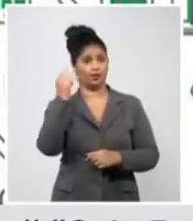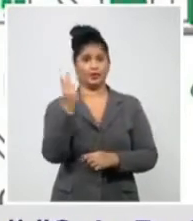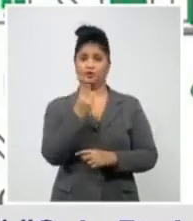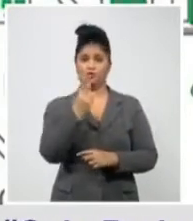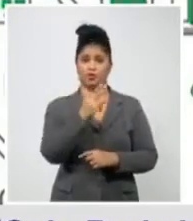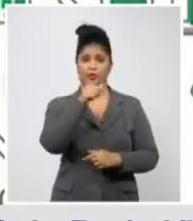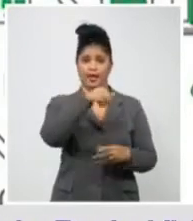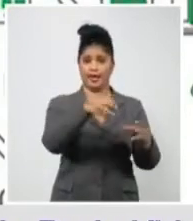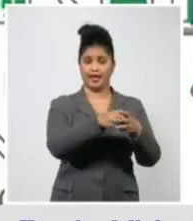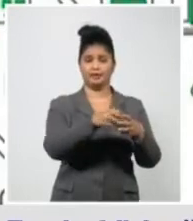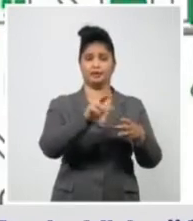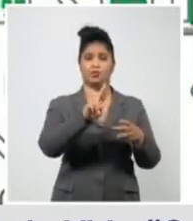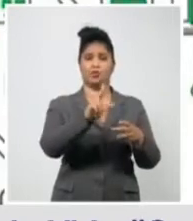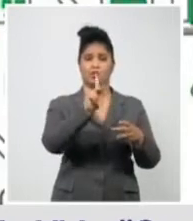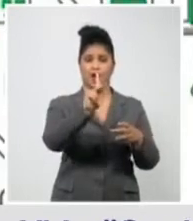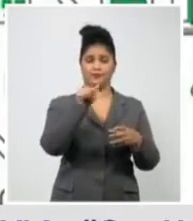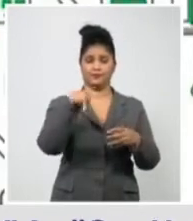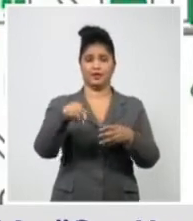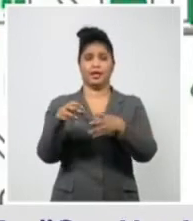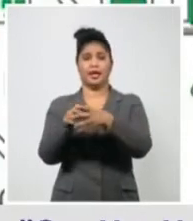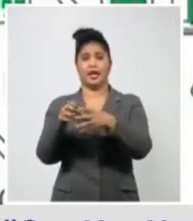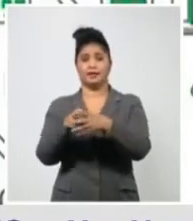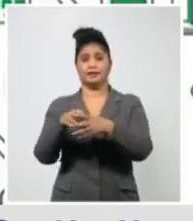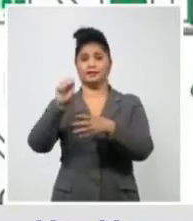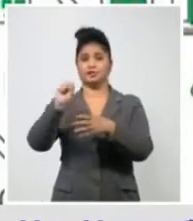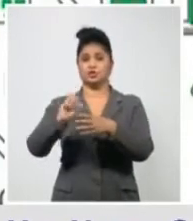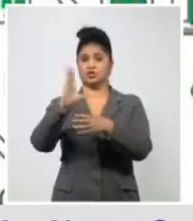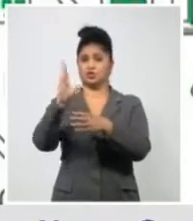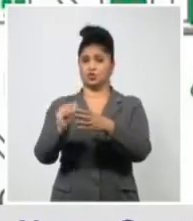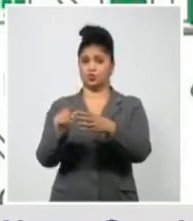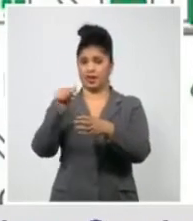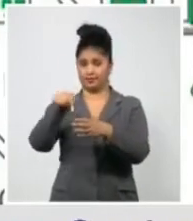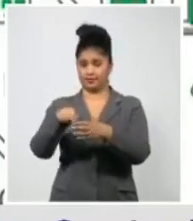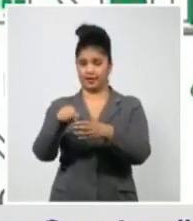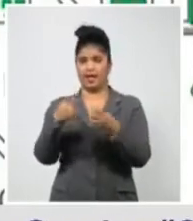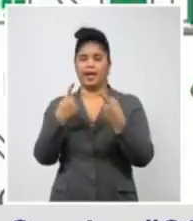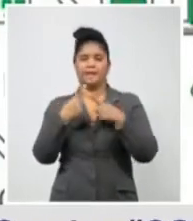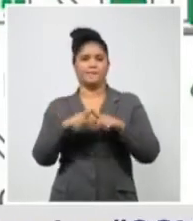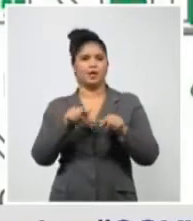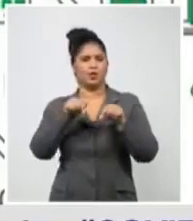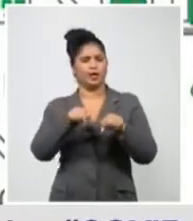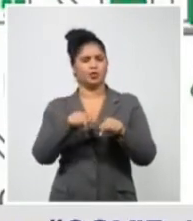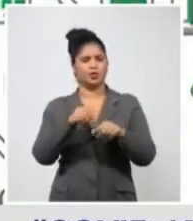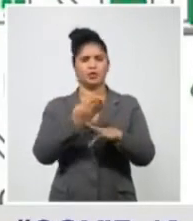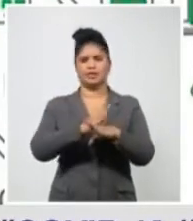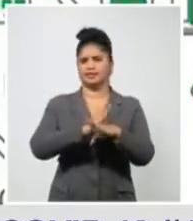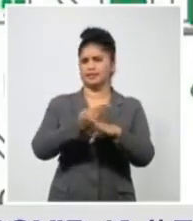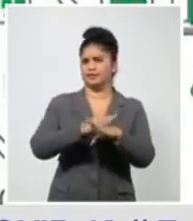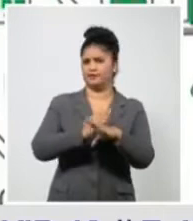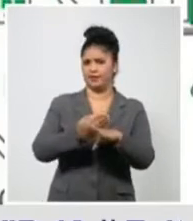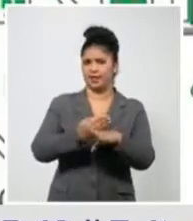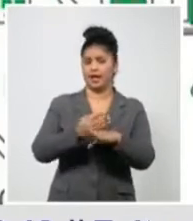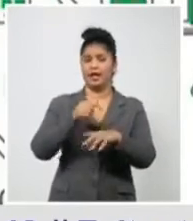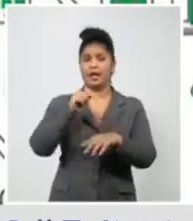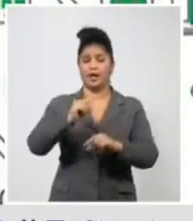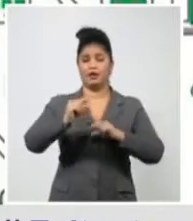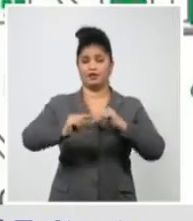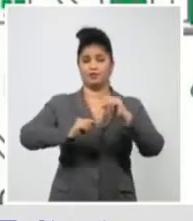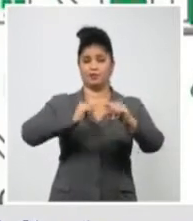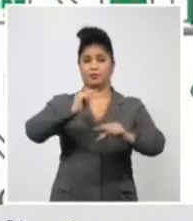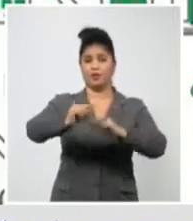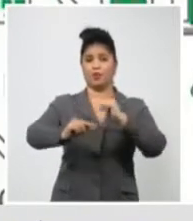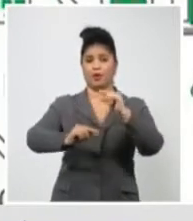aparición de variantes no va a ser este un fenómeno de ahora. Es muy posible que en la evolución de la pandemia